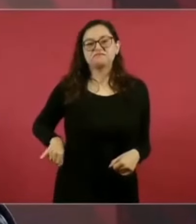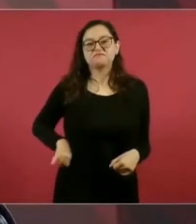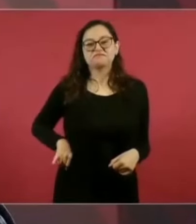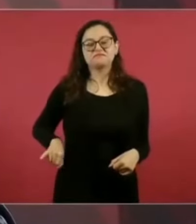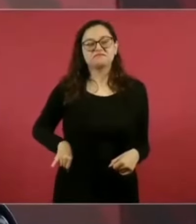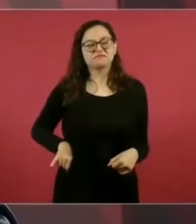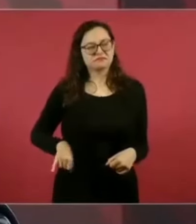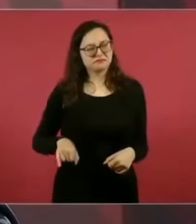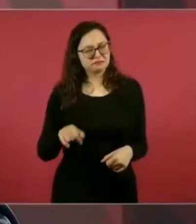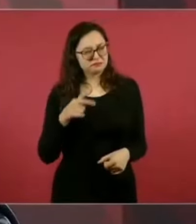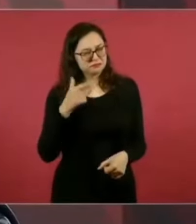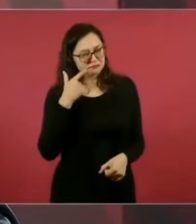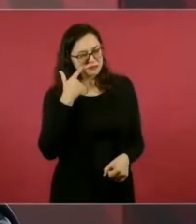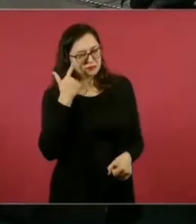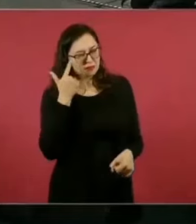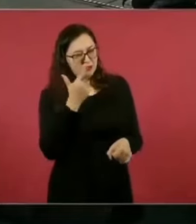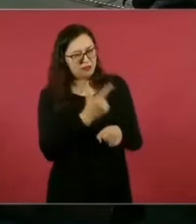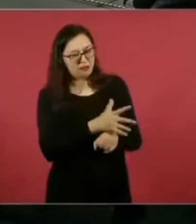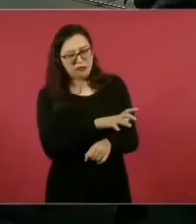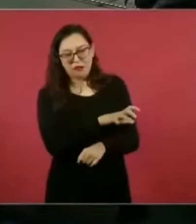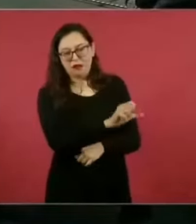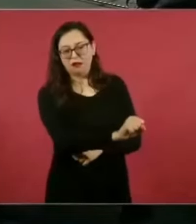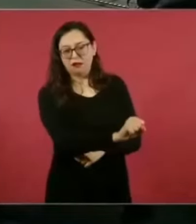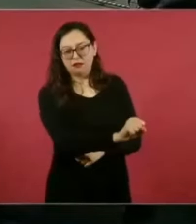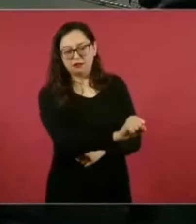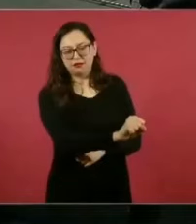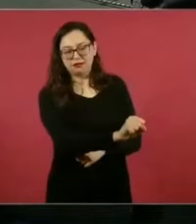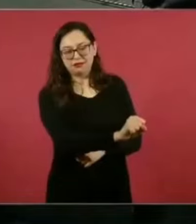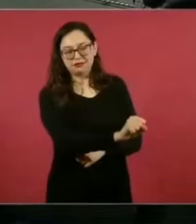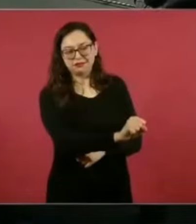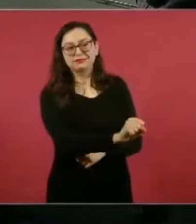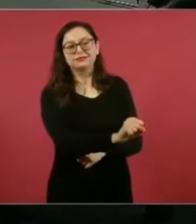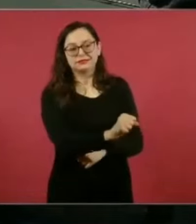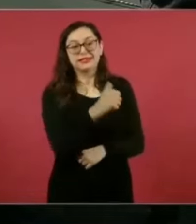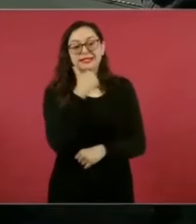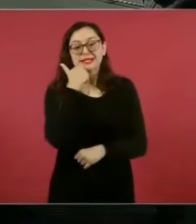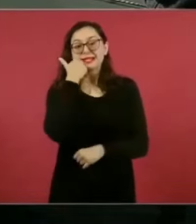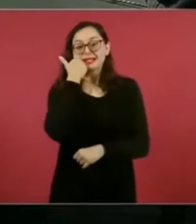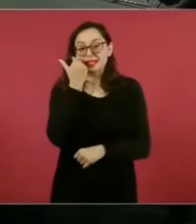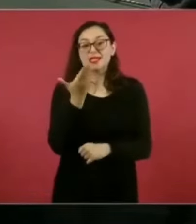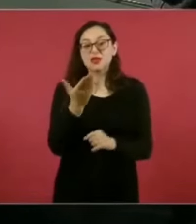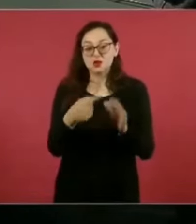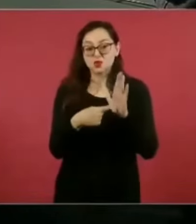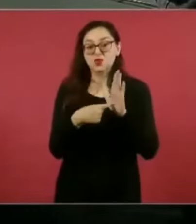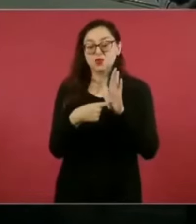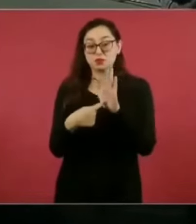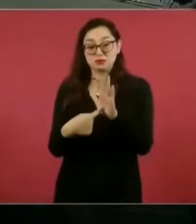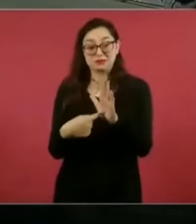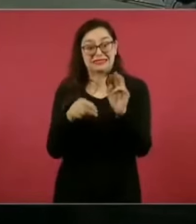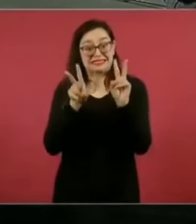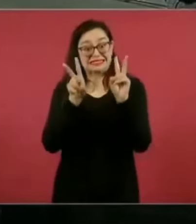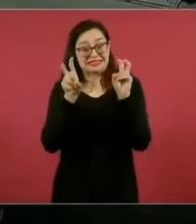mostrar, porque es un tema de fondo